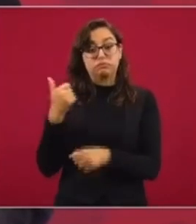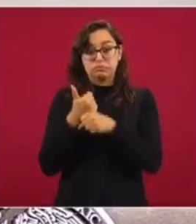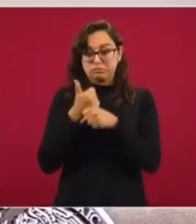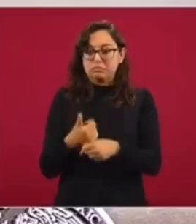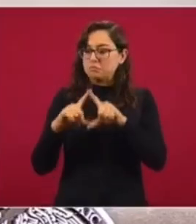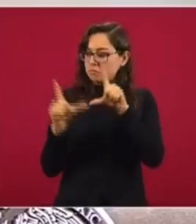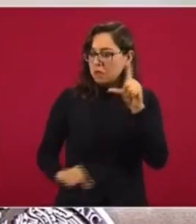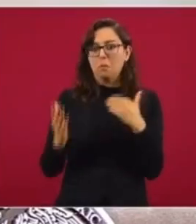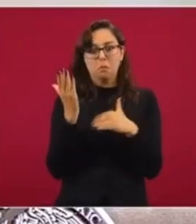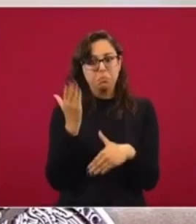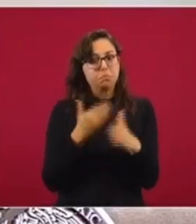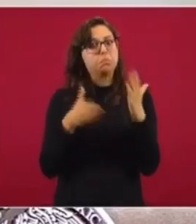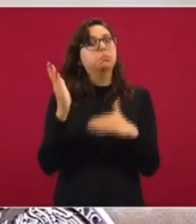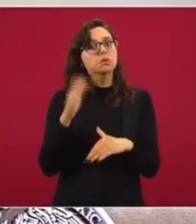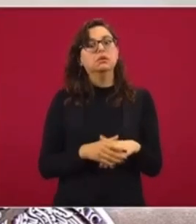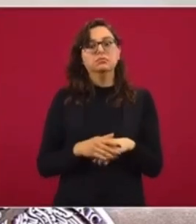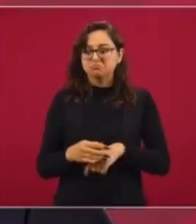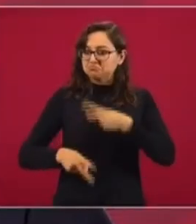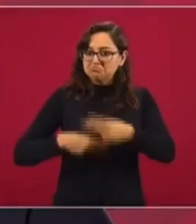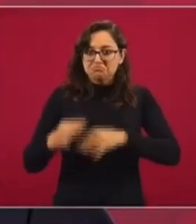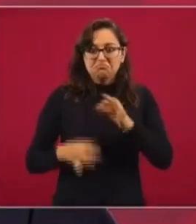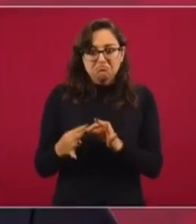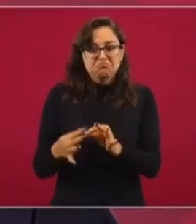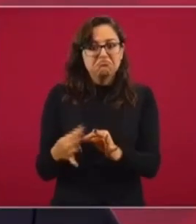Vamos saliendo y la transformación va.